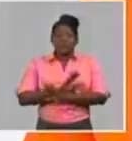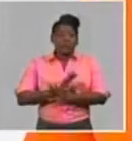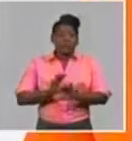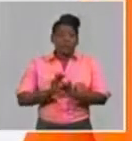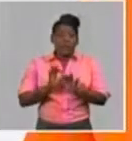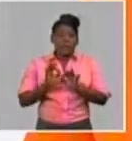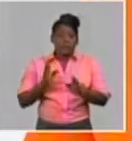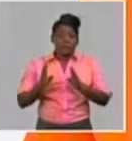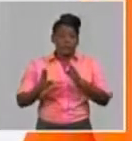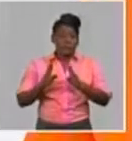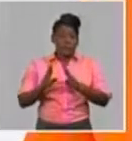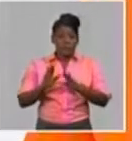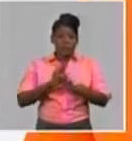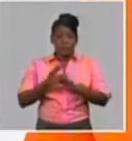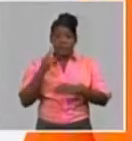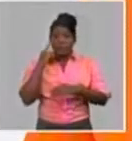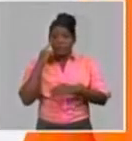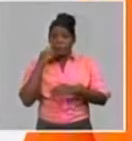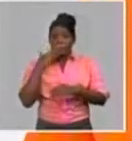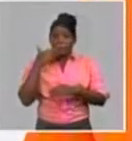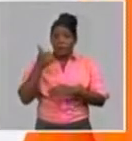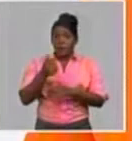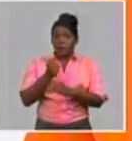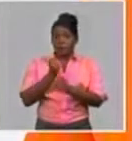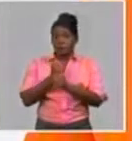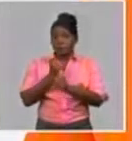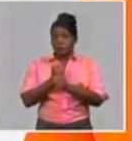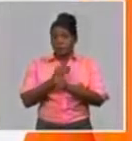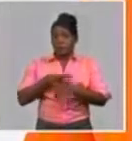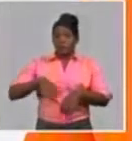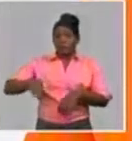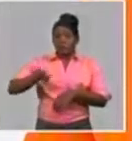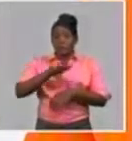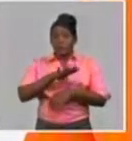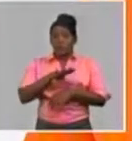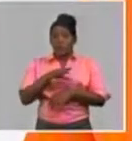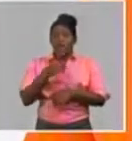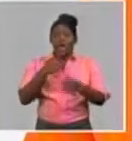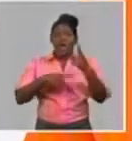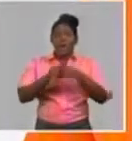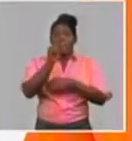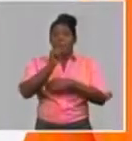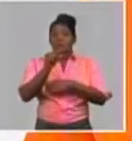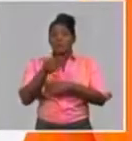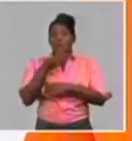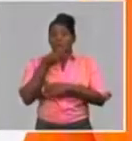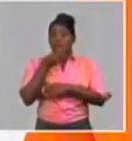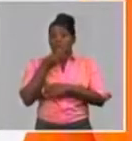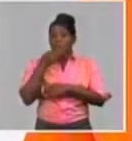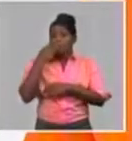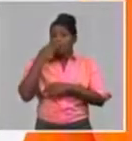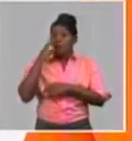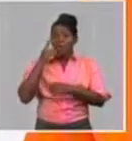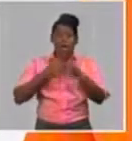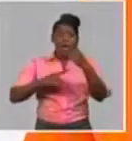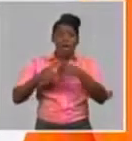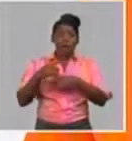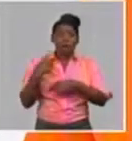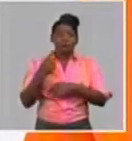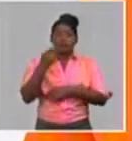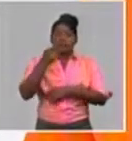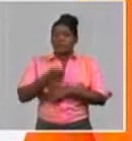acordado entre las partes, como modo de protección a los más vulnerables, se determina que 1.152